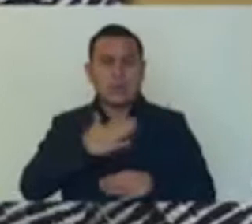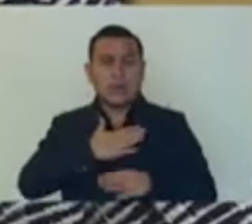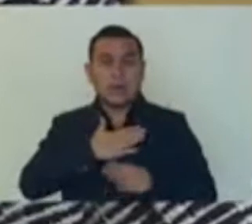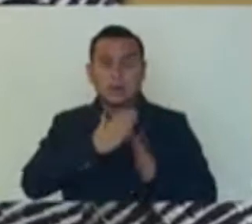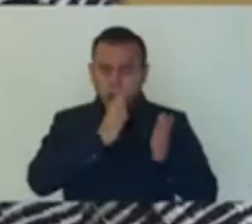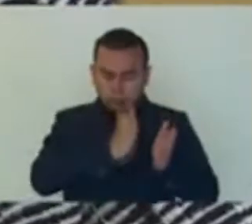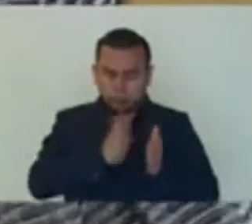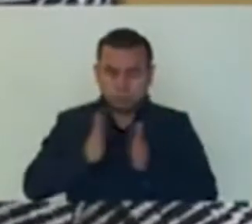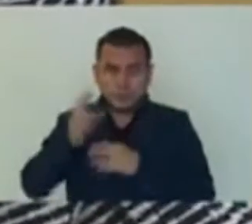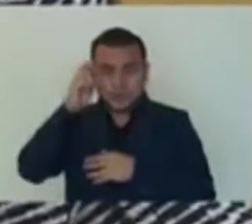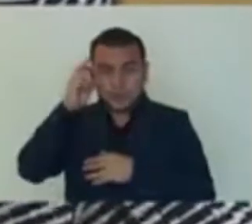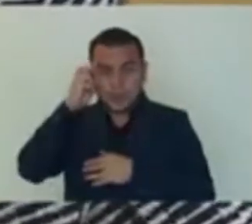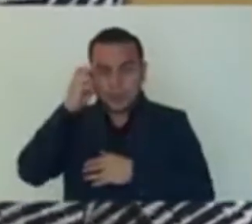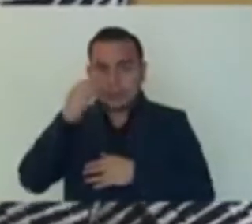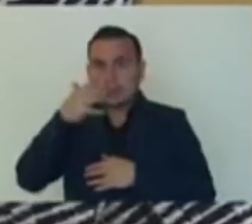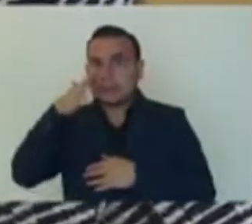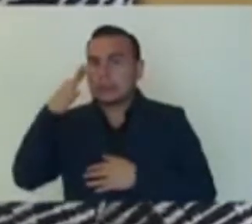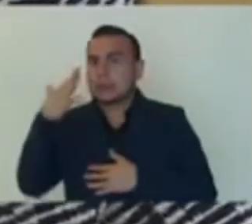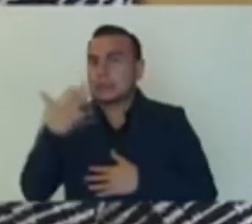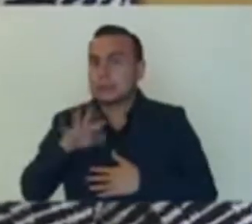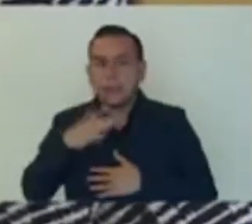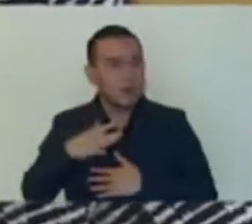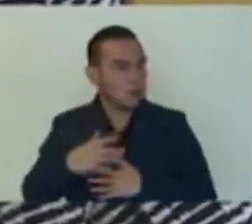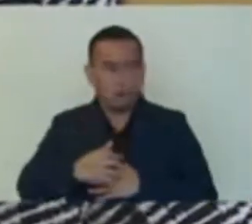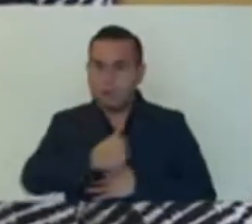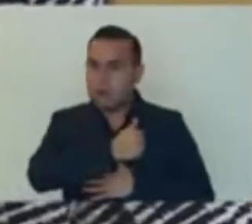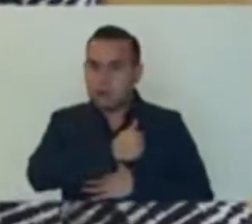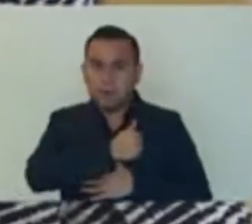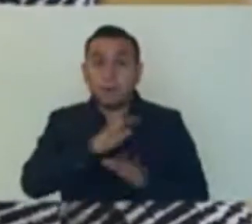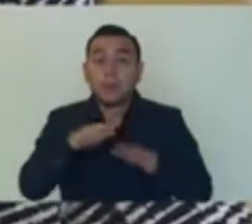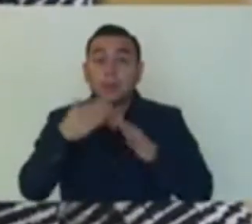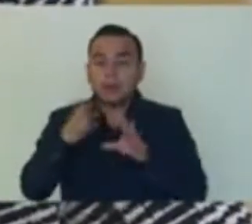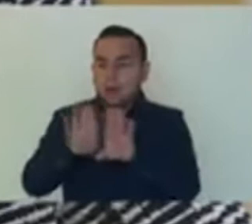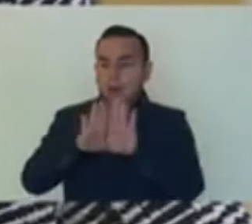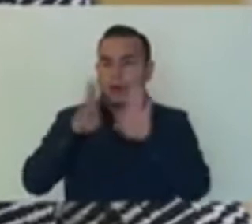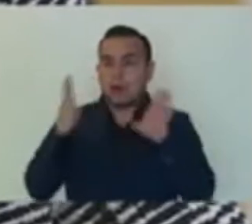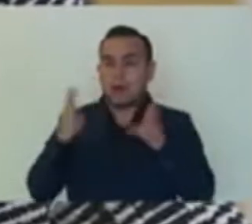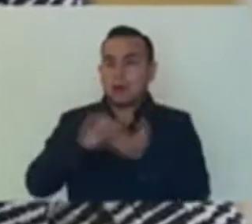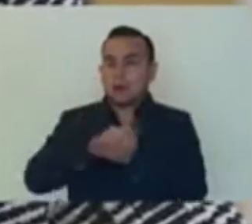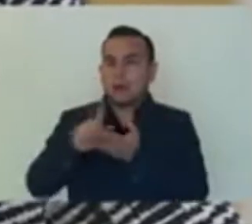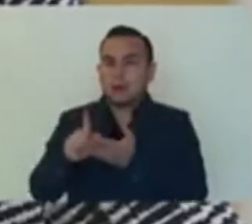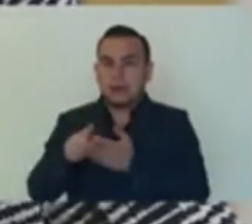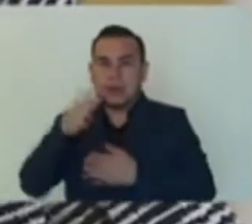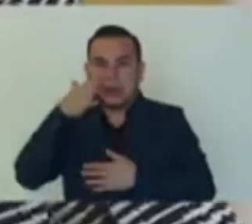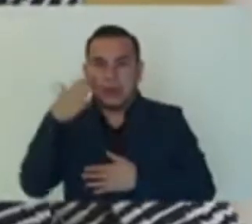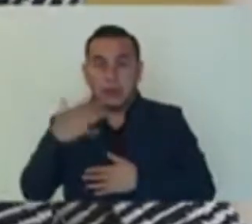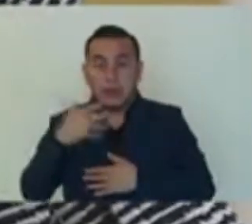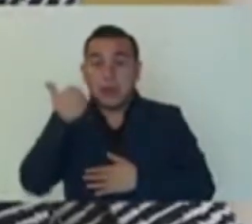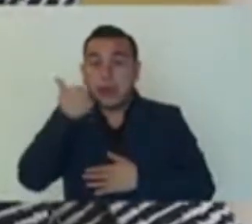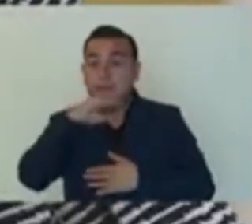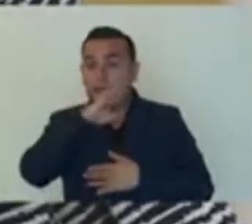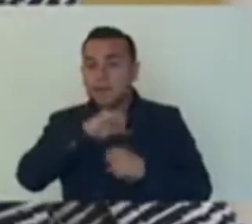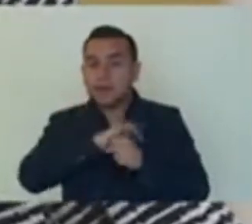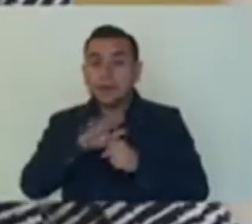creo que sería un atentado y sería una irresponsabilidad abrir las escuelas en este momento. La titular de Educación